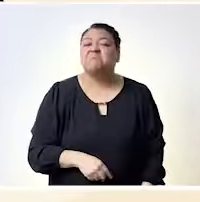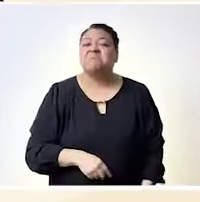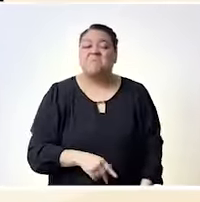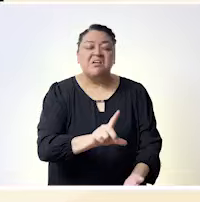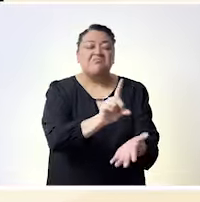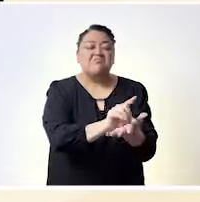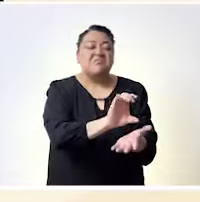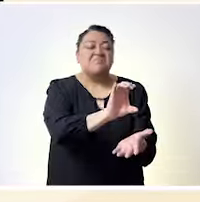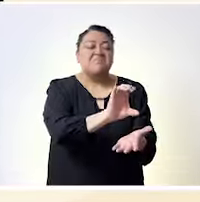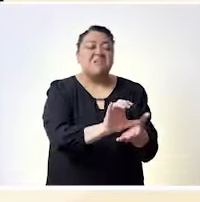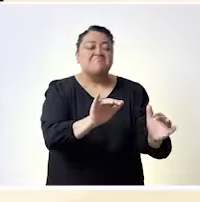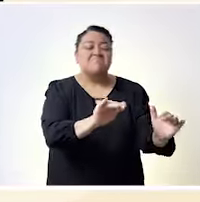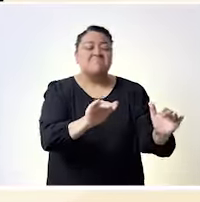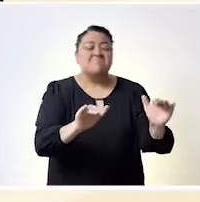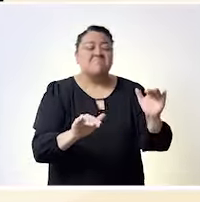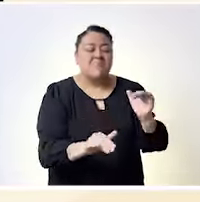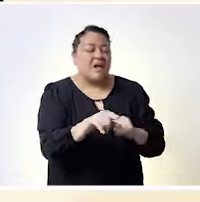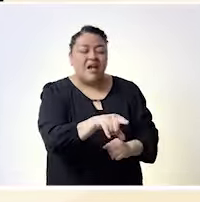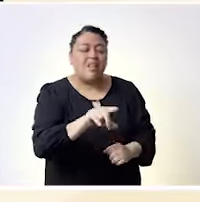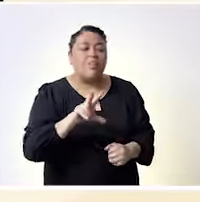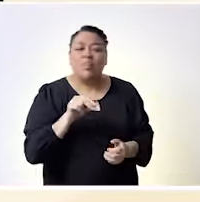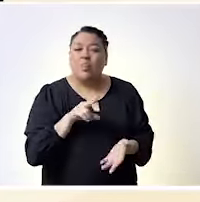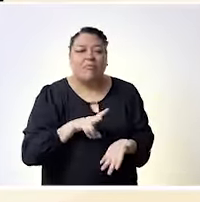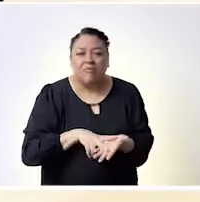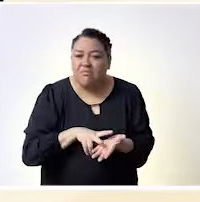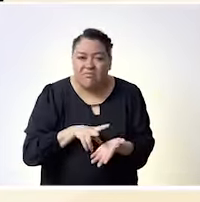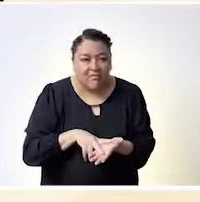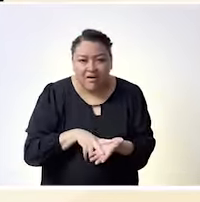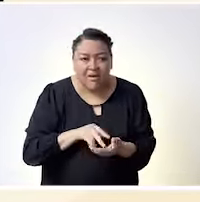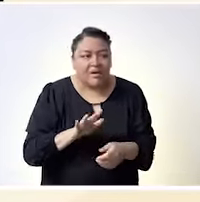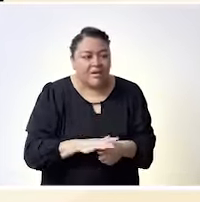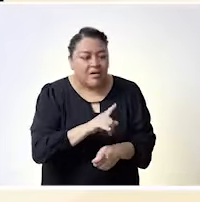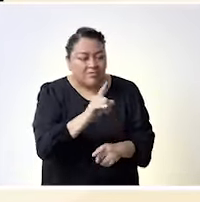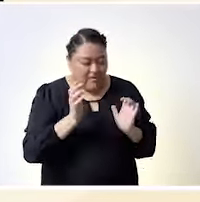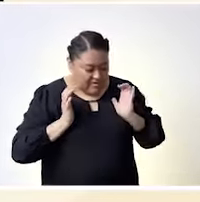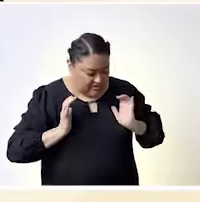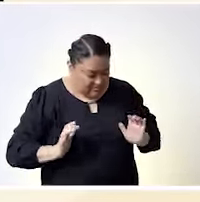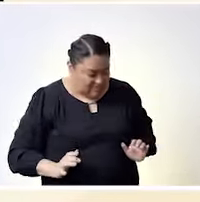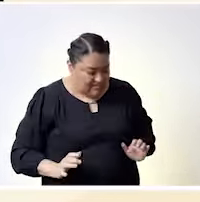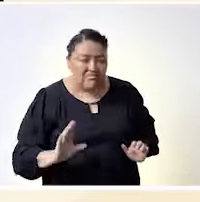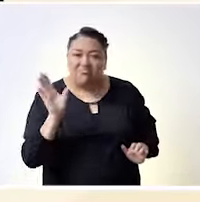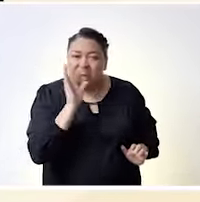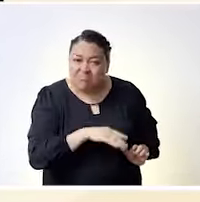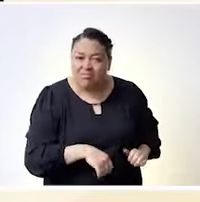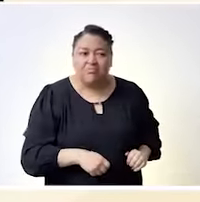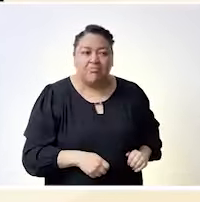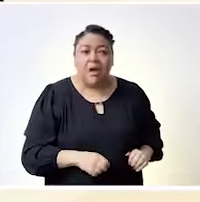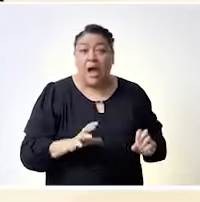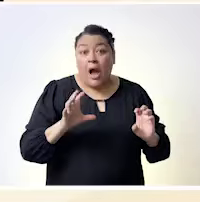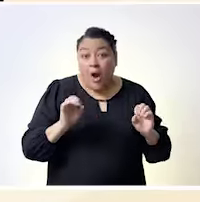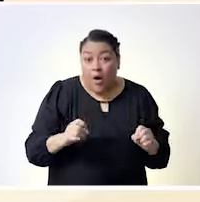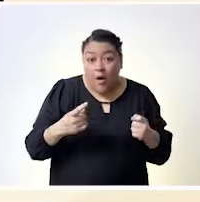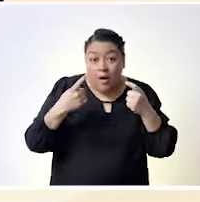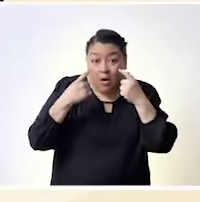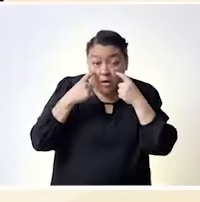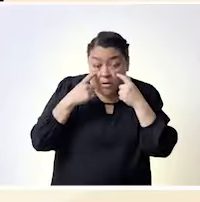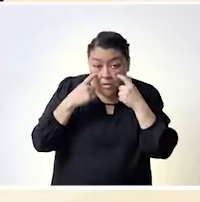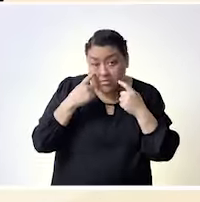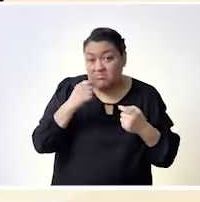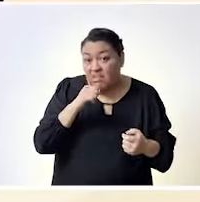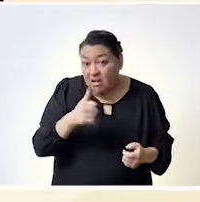intelectual no fuera suficiente para los demás, para enfrentarme a una sociedad. Entonces,